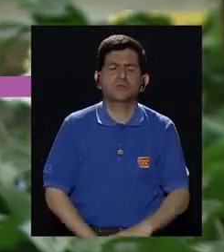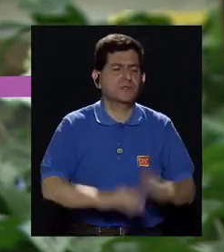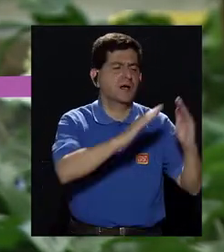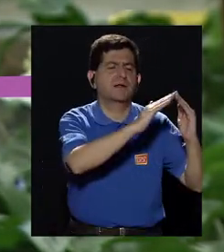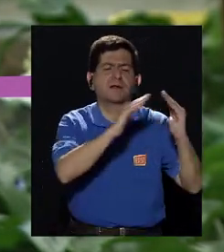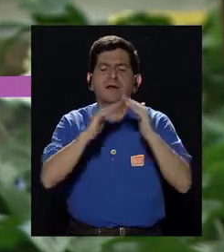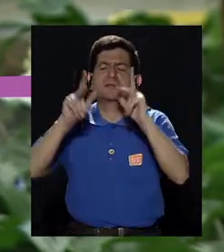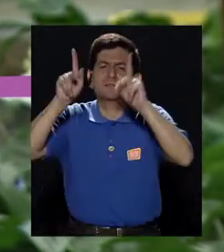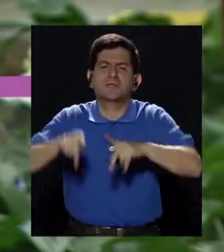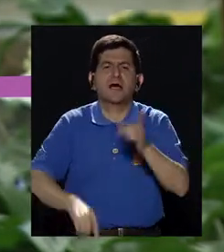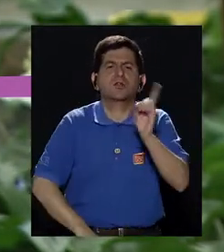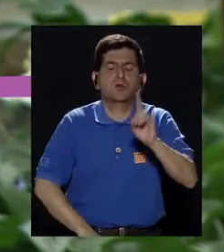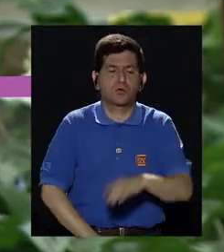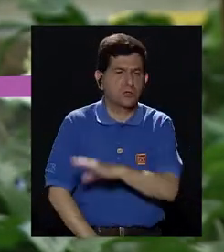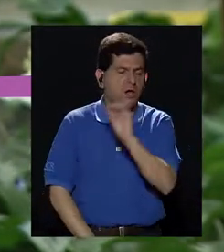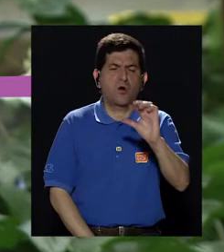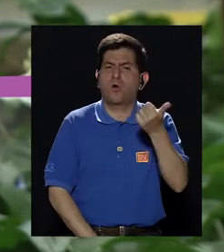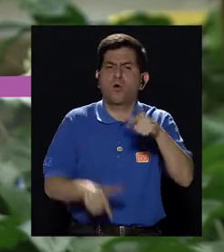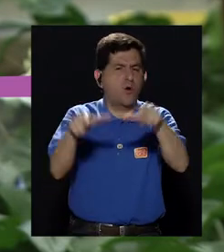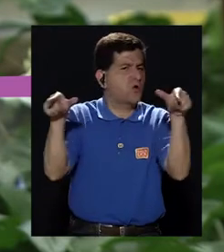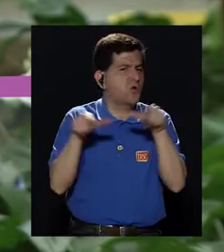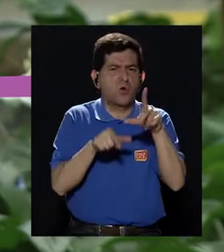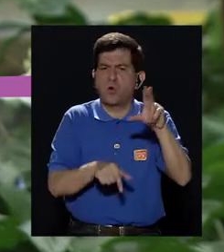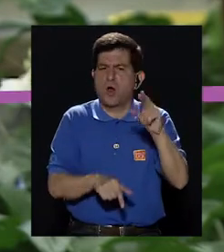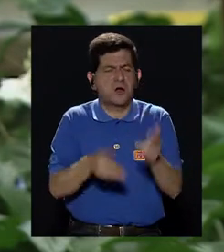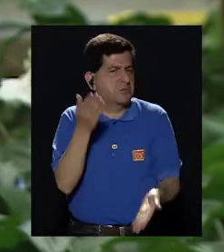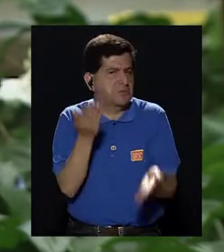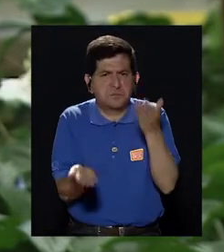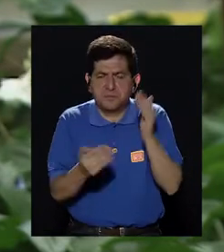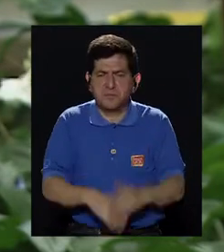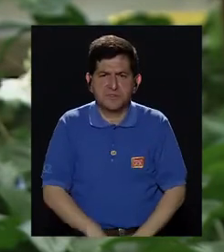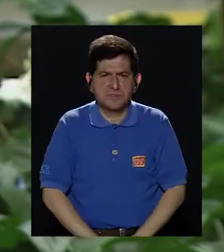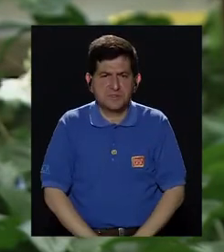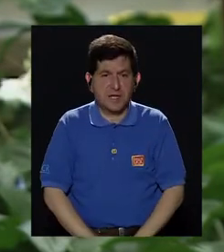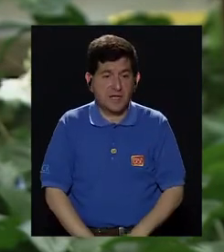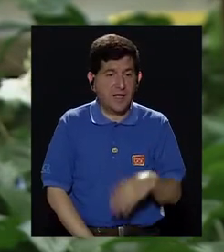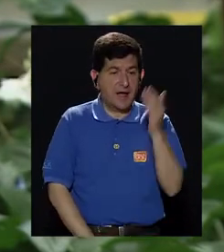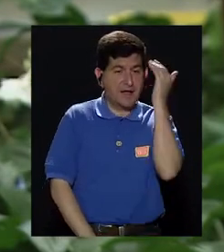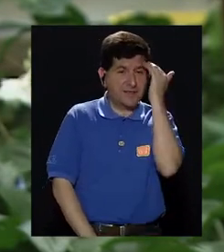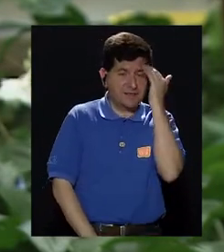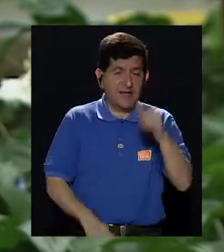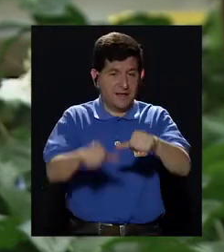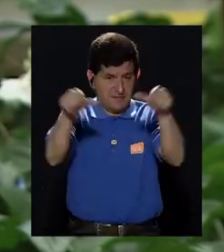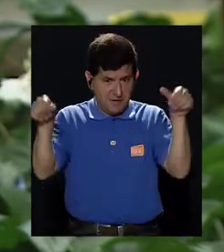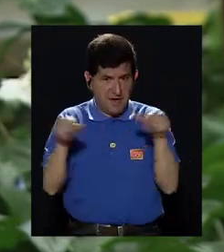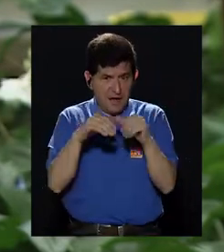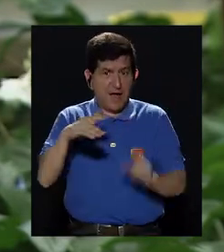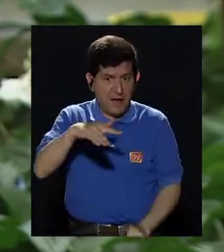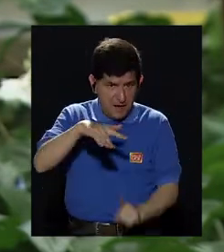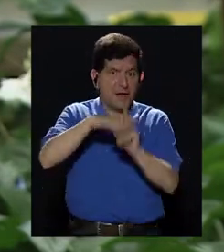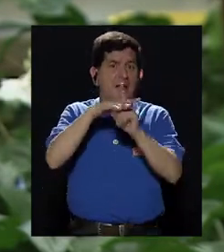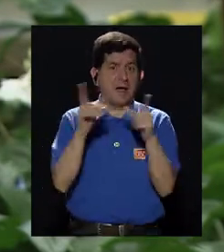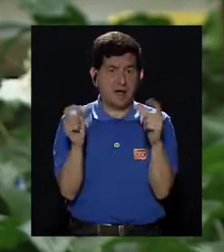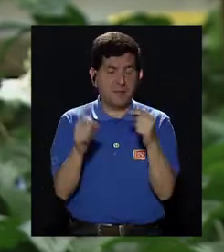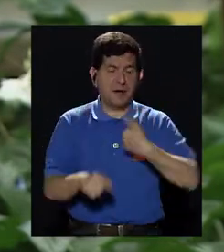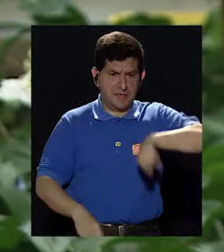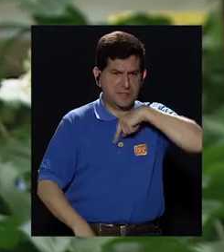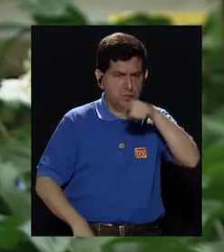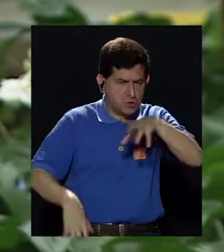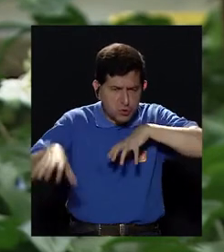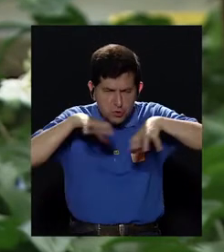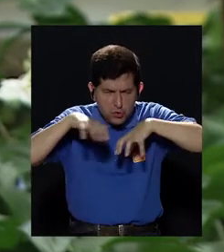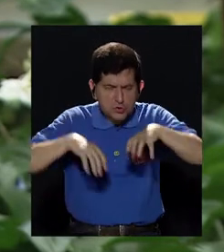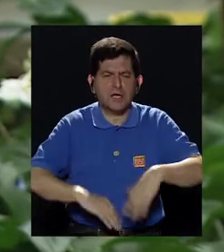a las casas, a las personas, dónde no, porque dependiendo de dónde hay, en las áreas geográficas donde hay más cáncer, eventualmente podemos ser más